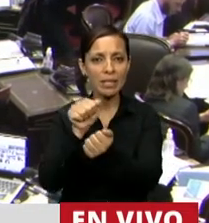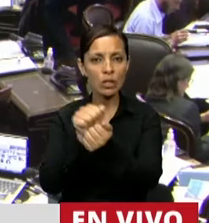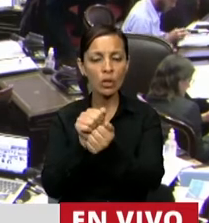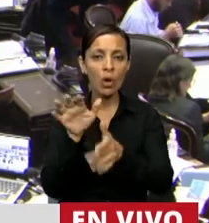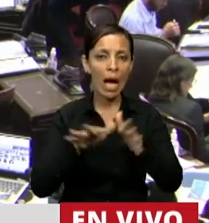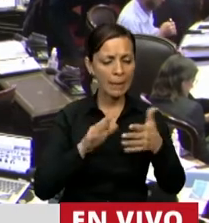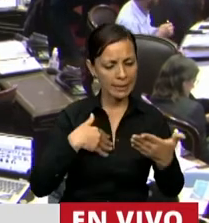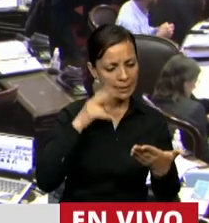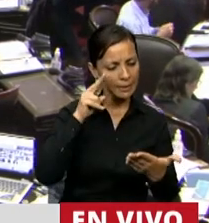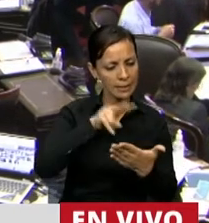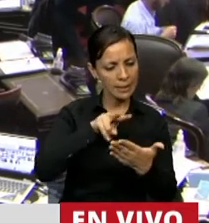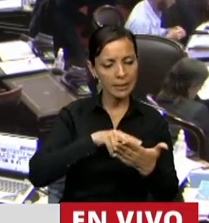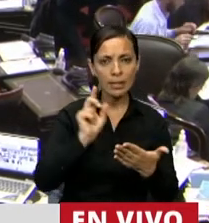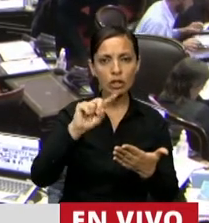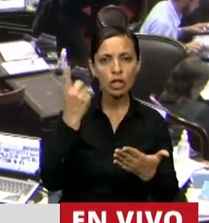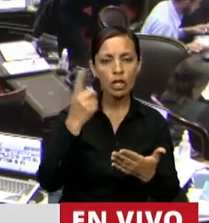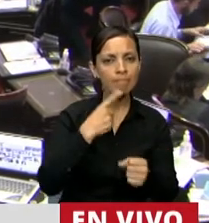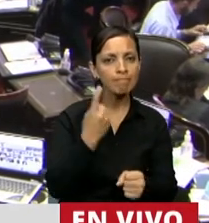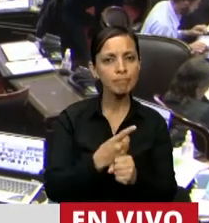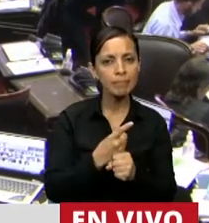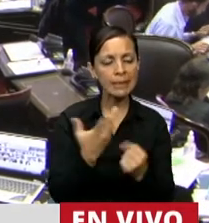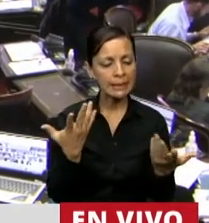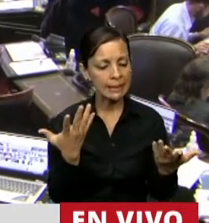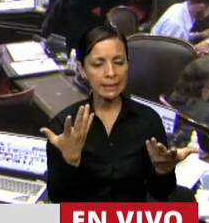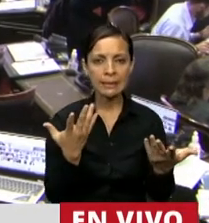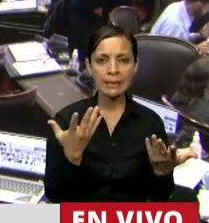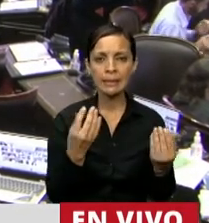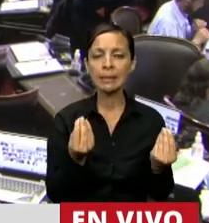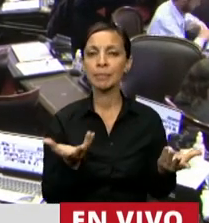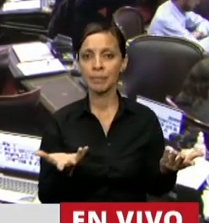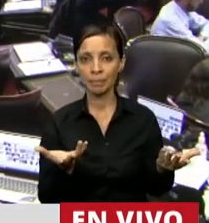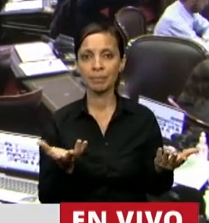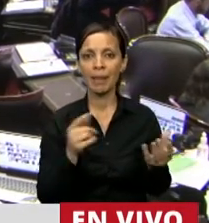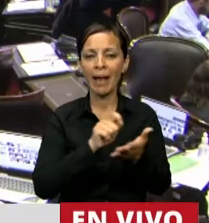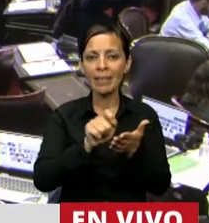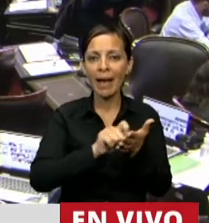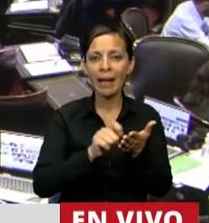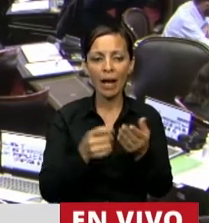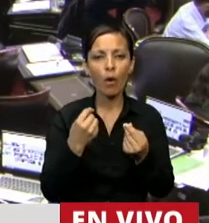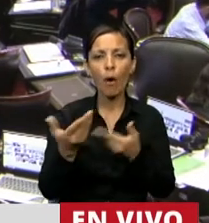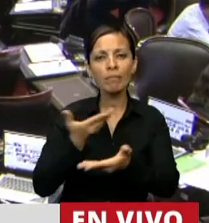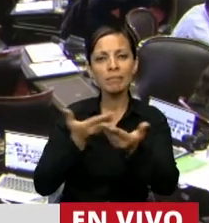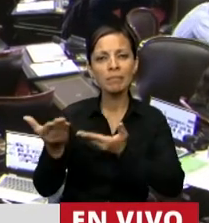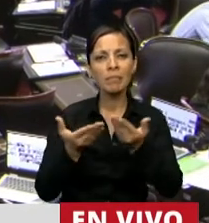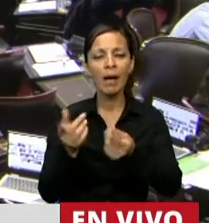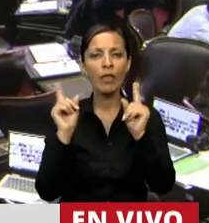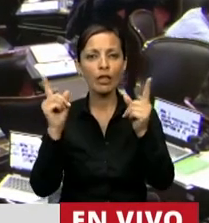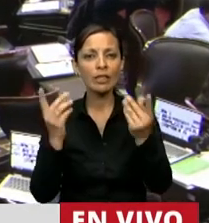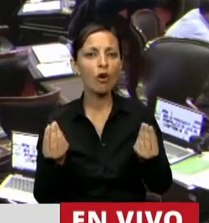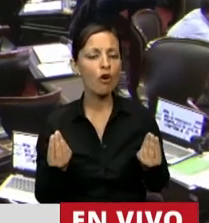podido realizar sus tareas y sus obligaciones en la escuela para hacer la devolución a sus docentes,